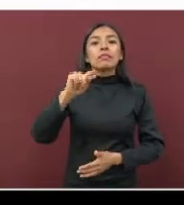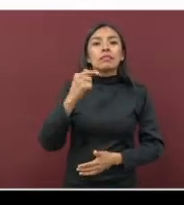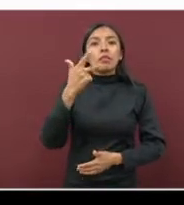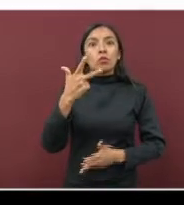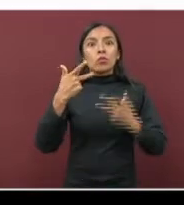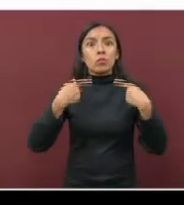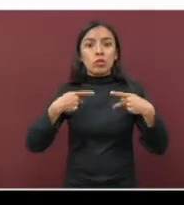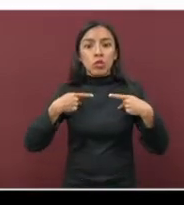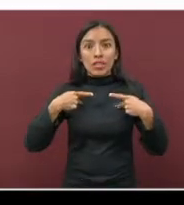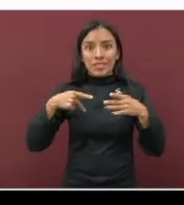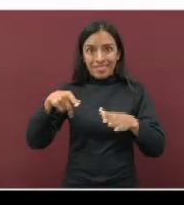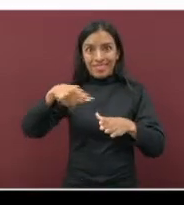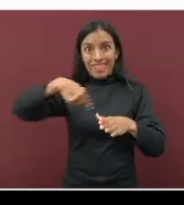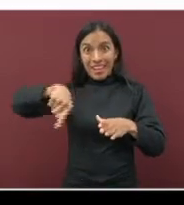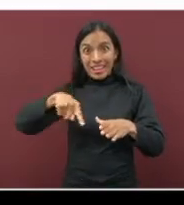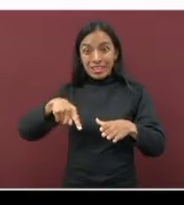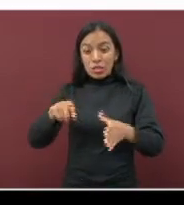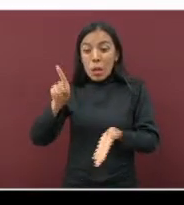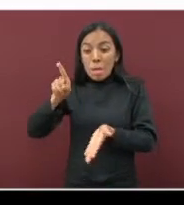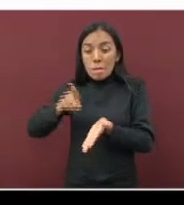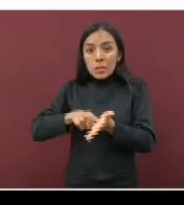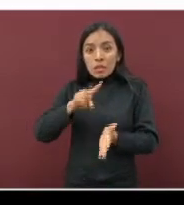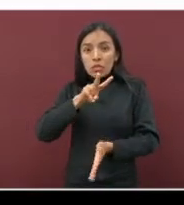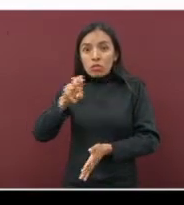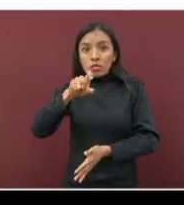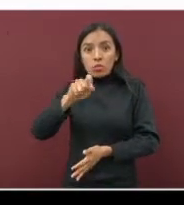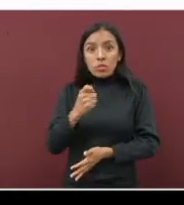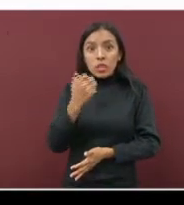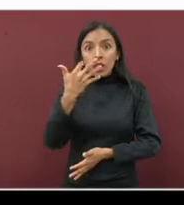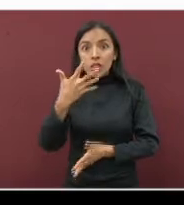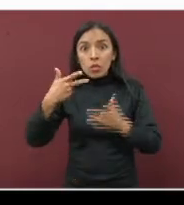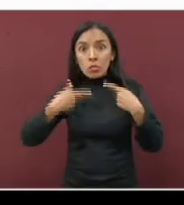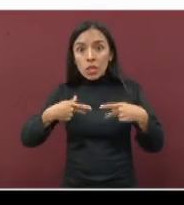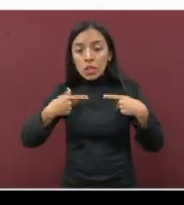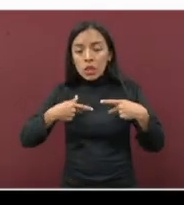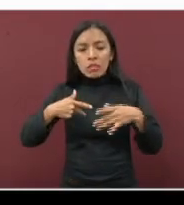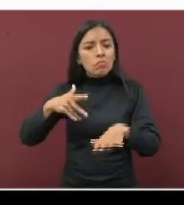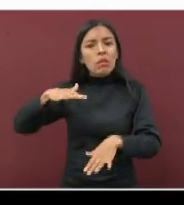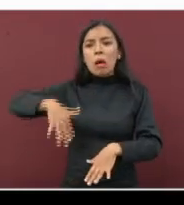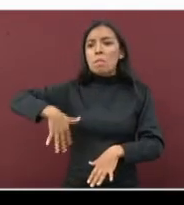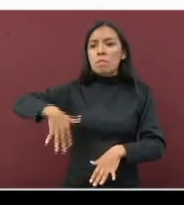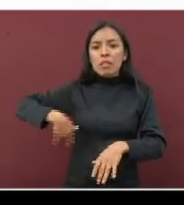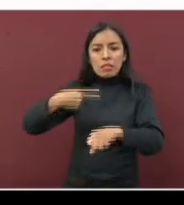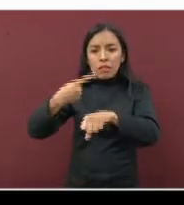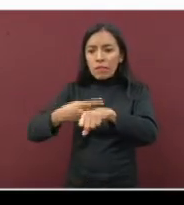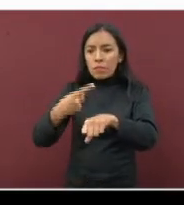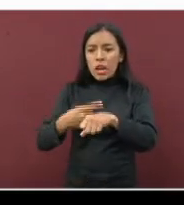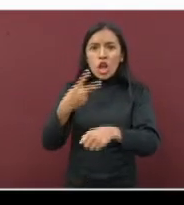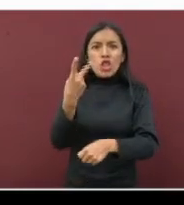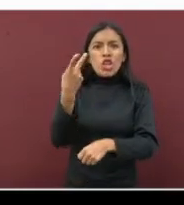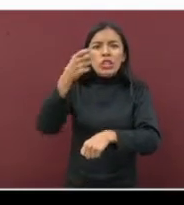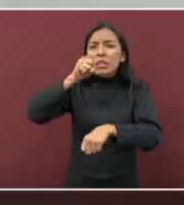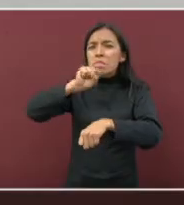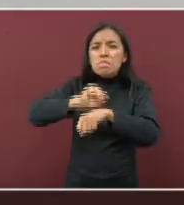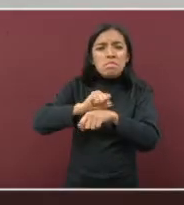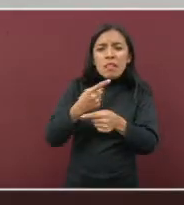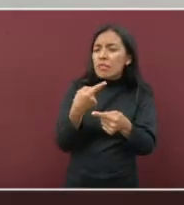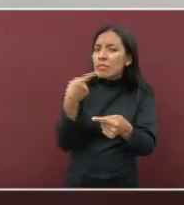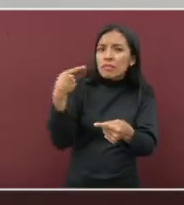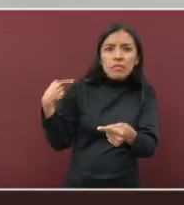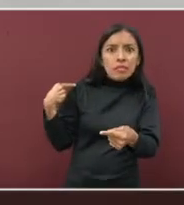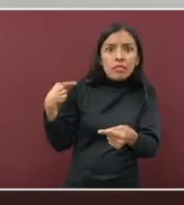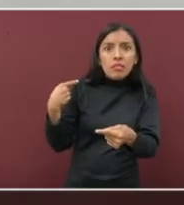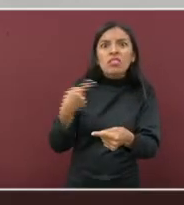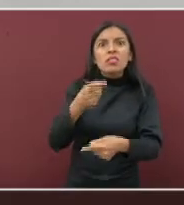De ellos, 1,225 desarrollaron su cuadro clínico durante las dos últimas semanas, por lo que